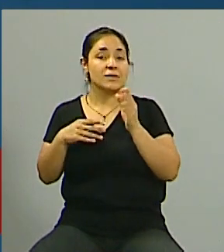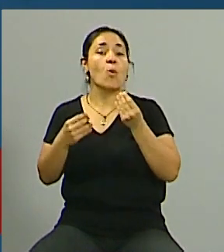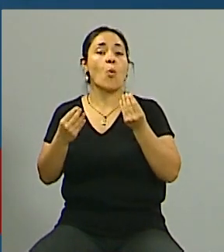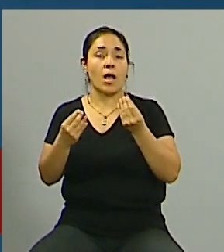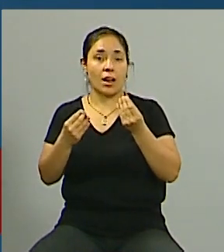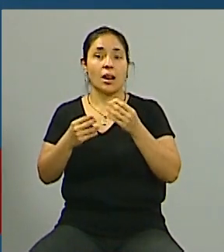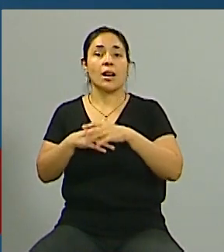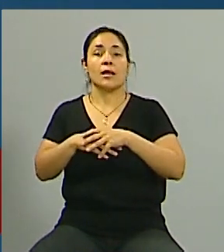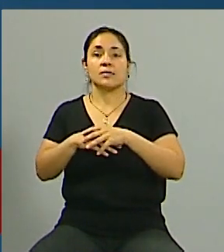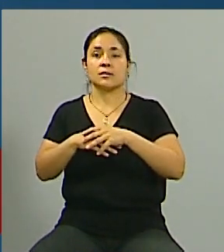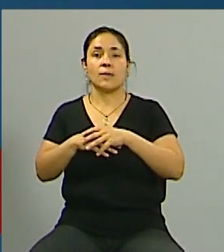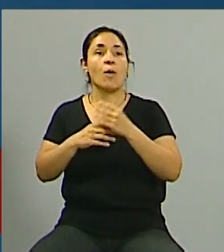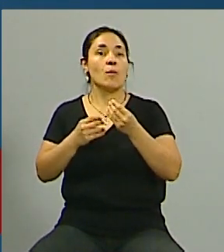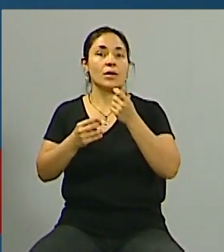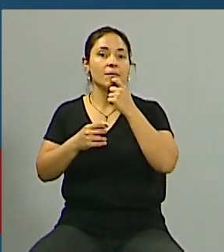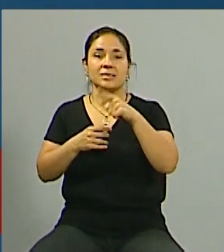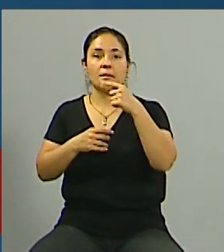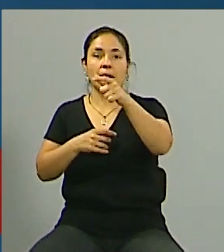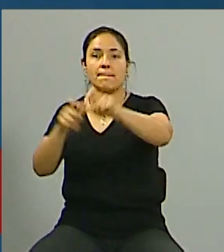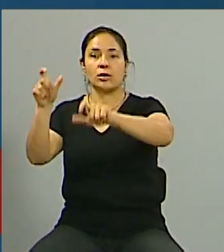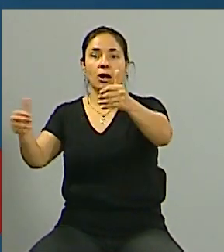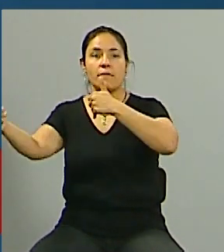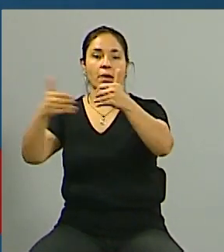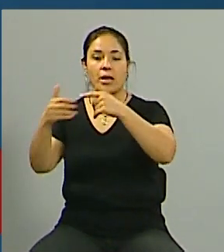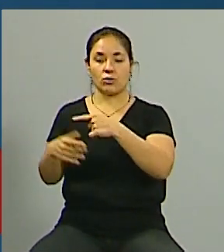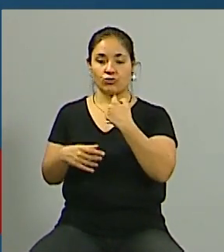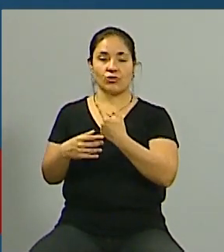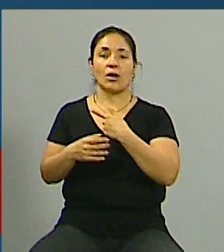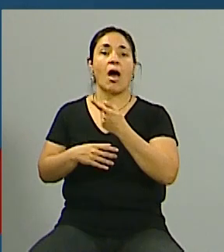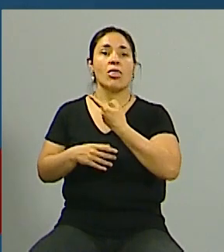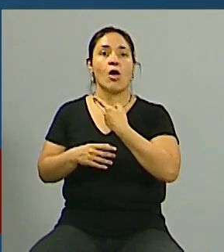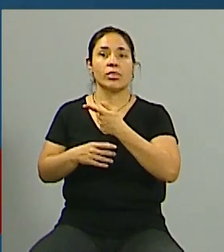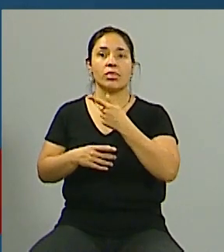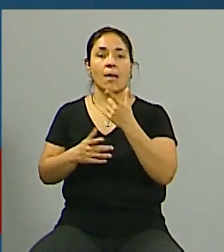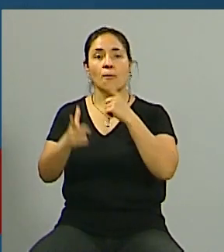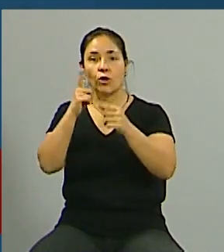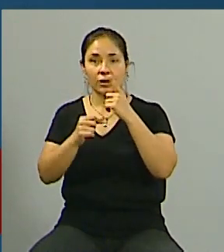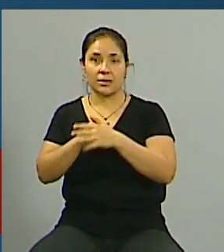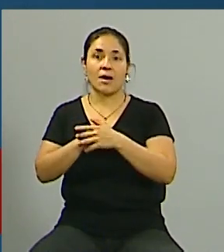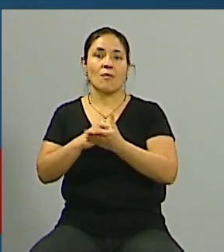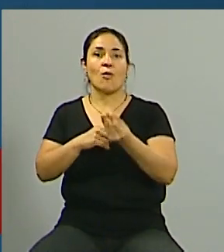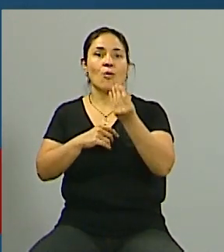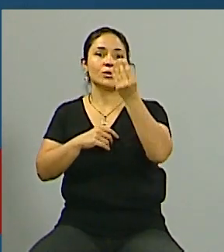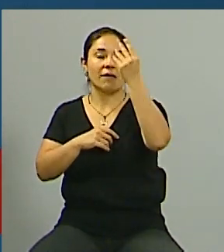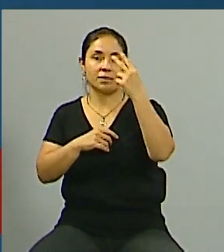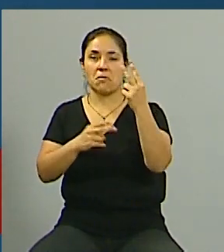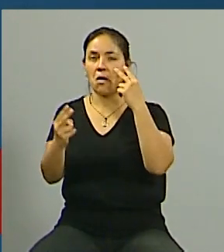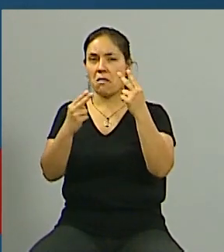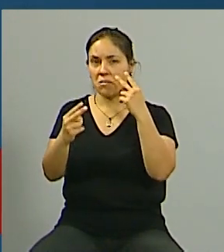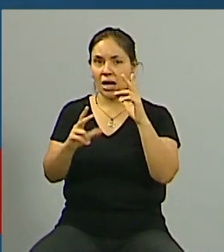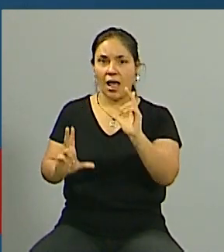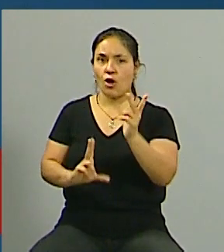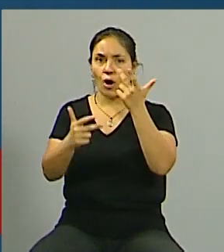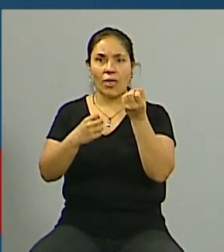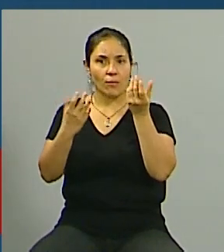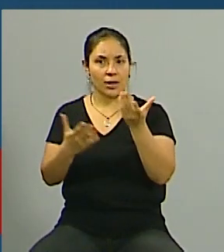llegaban a nosotros porque no tenían a quien más ir y esto siempre lo hago hago en capie porque muchas veces me miran con cara rara o de enojo